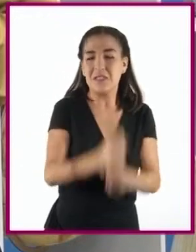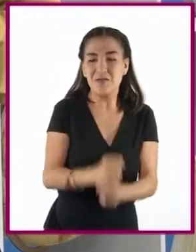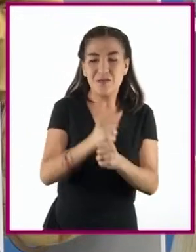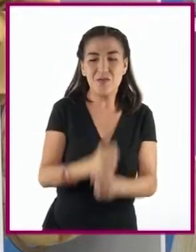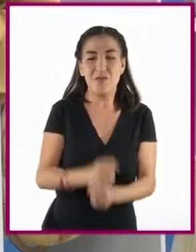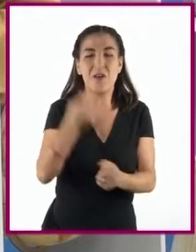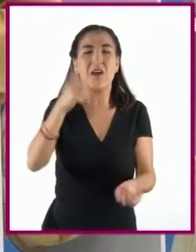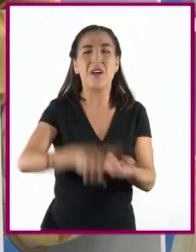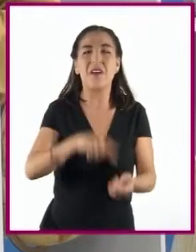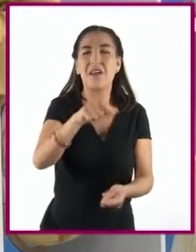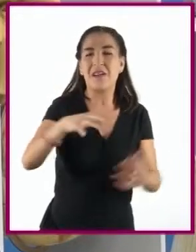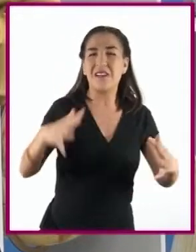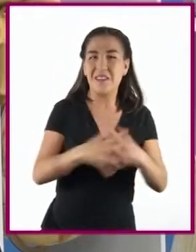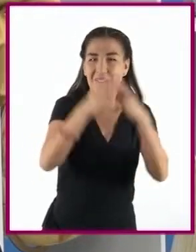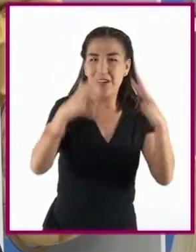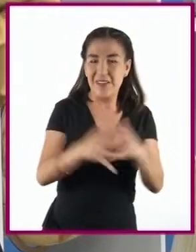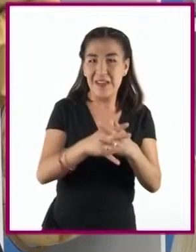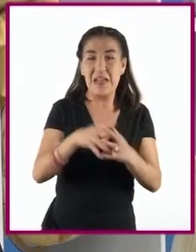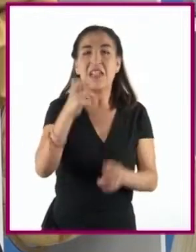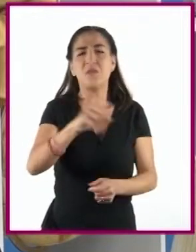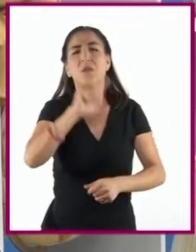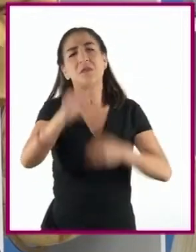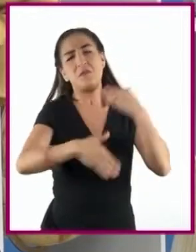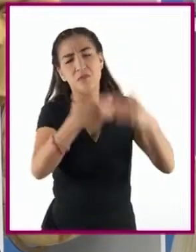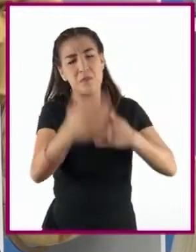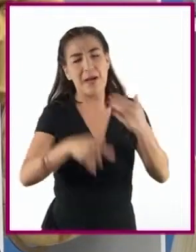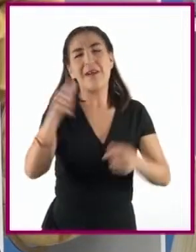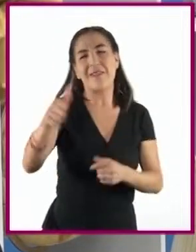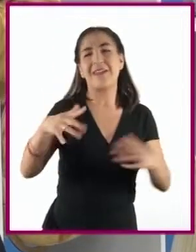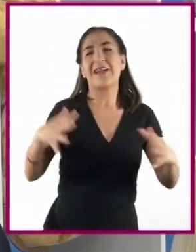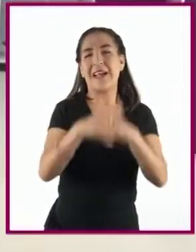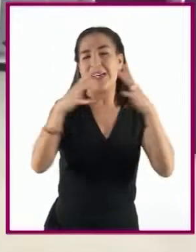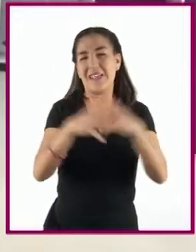posguerra, que en pocos años se presentó como la Guerra Fría.